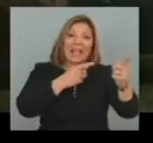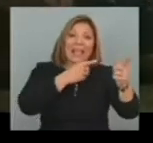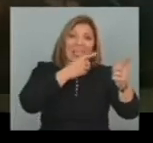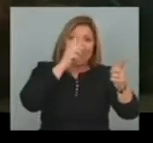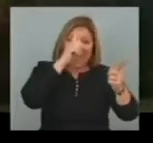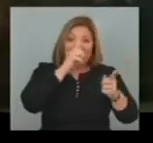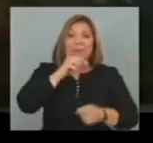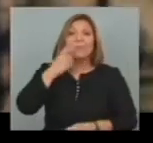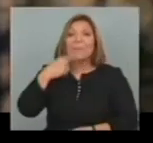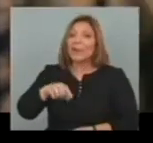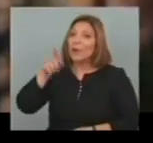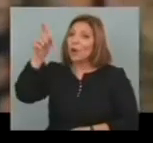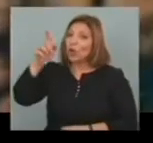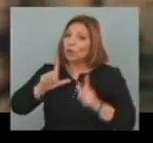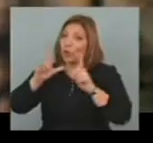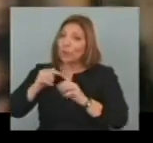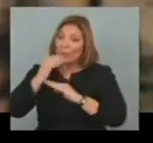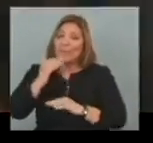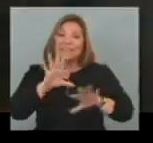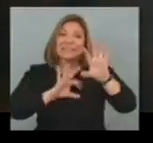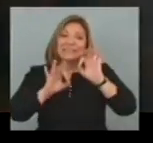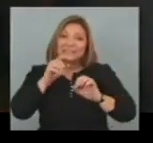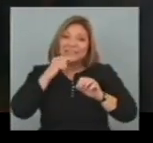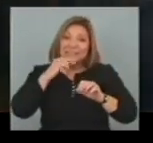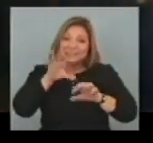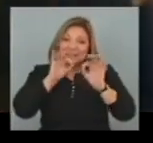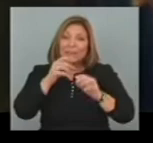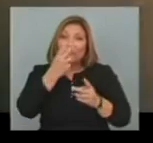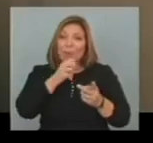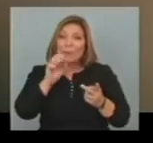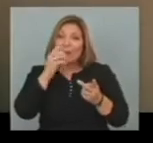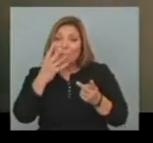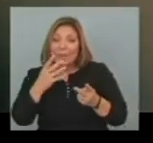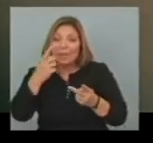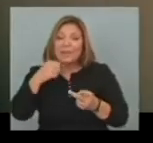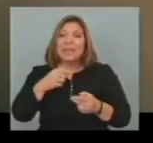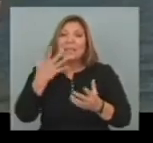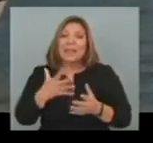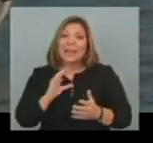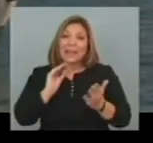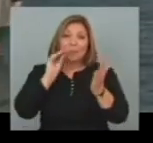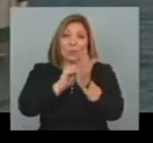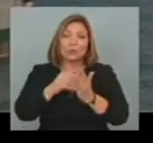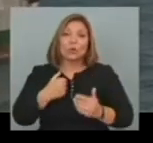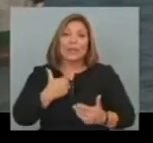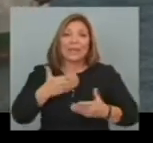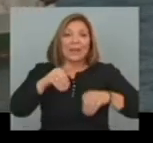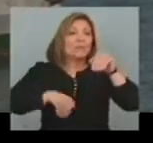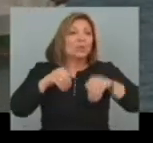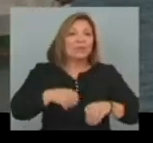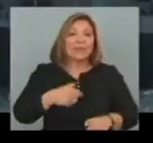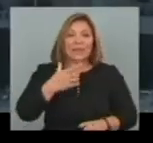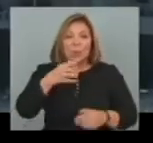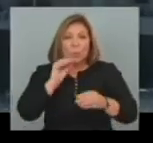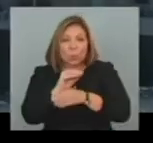Consecutivamente Las ediciones Del 2000 2004 2008 Y 2002 Y no conseguirlo La candidatura Que reúne Todas las razas Religiones y